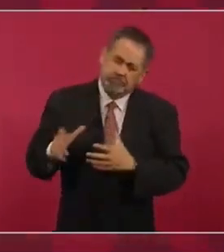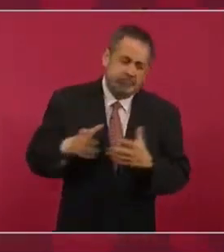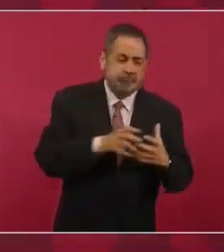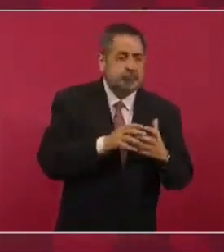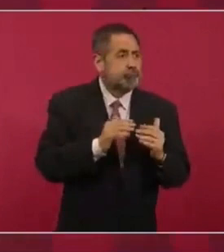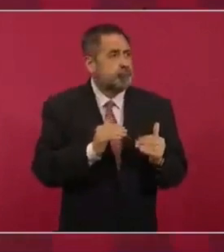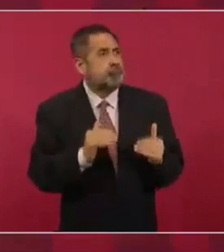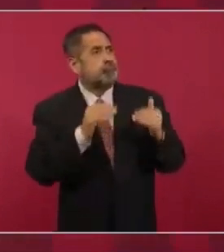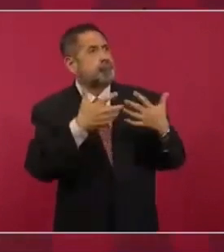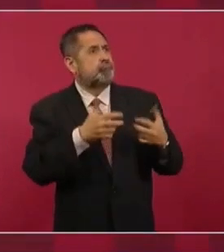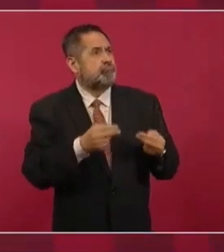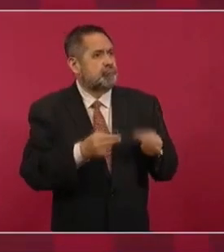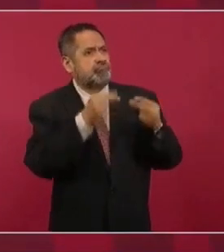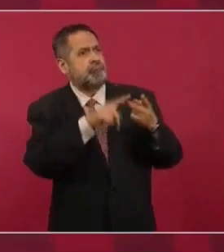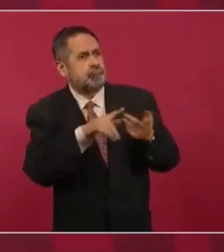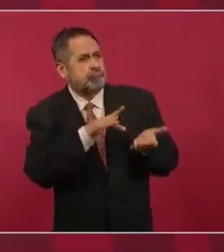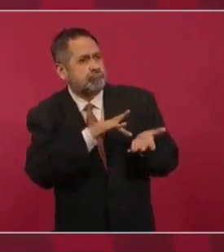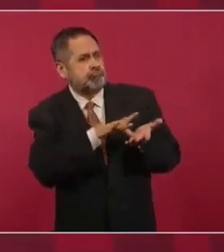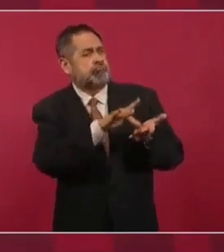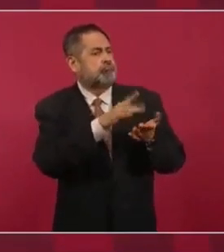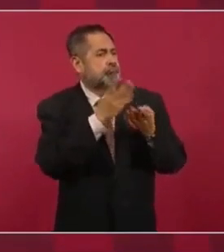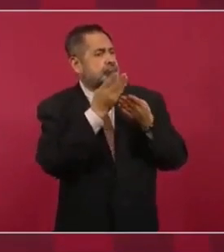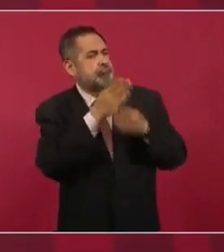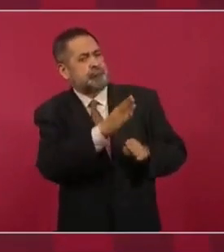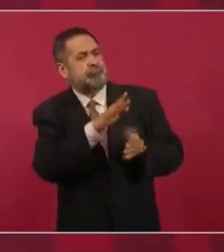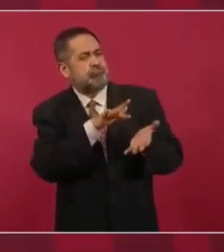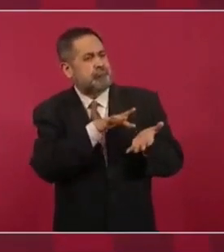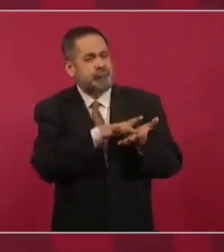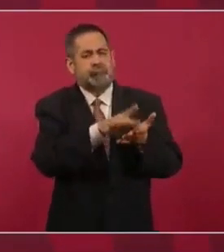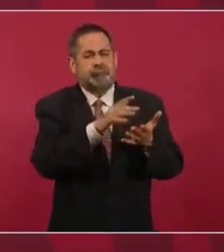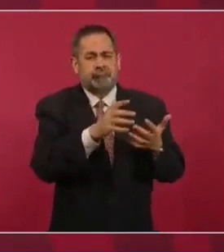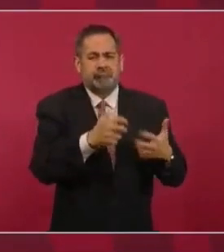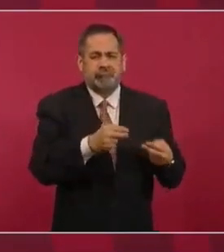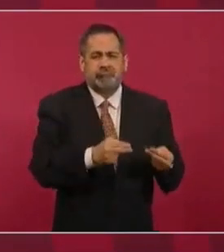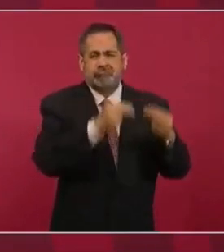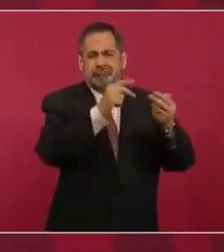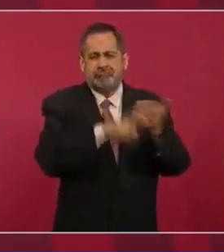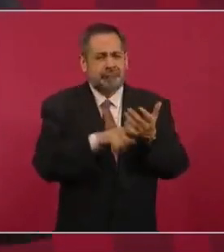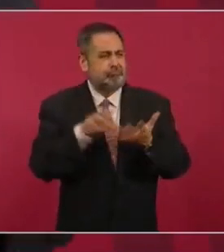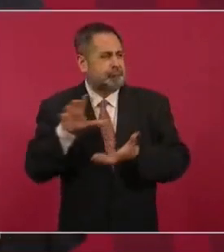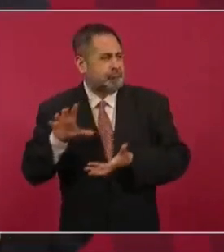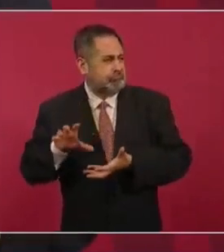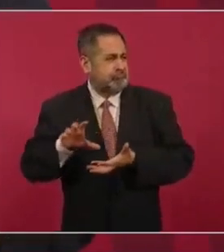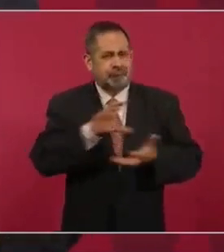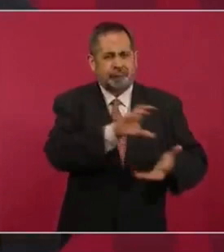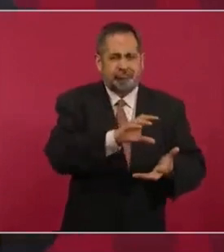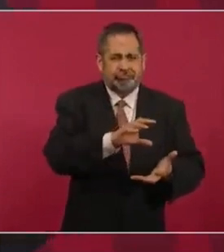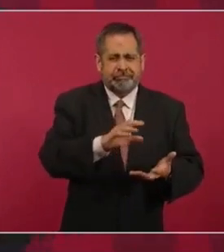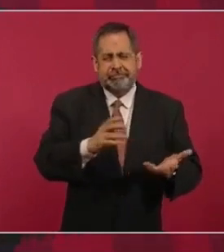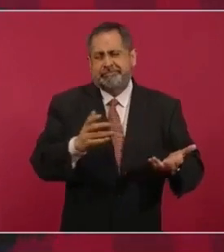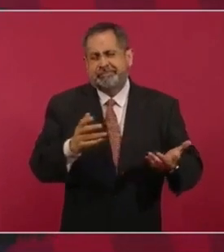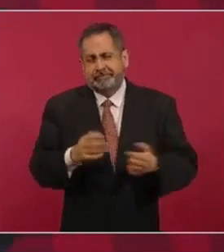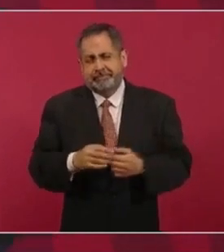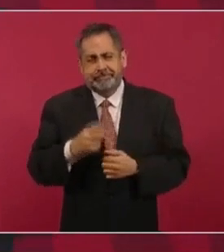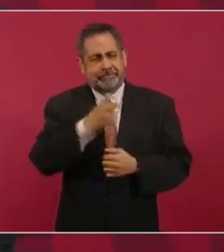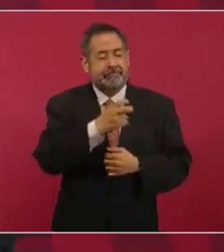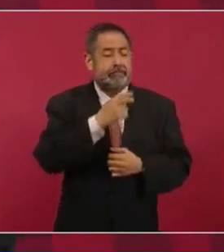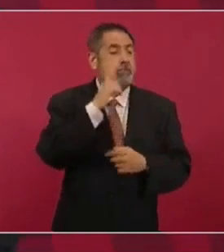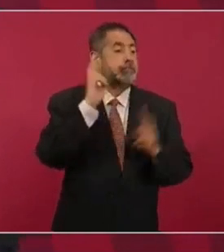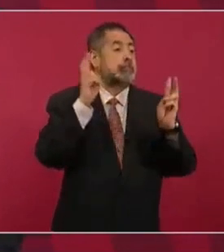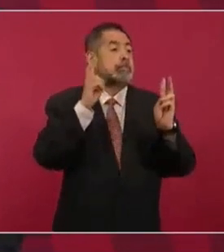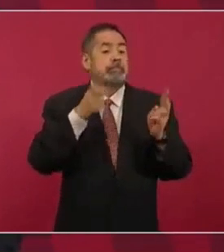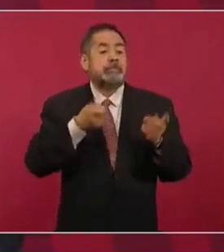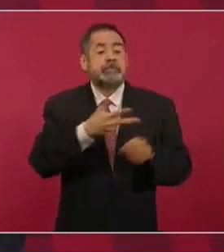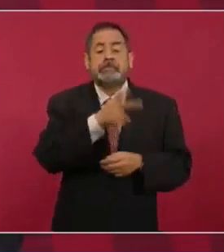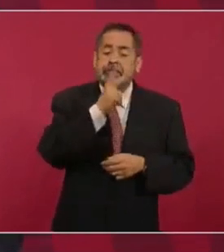apoyar a los bancos, hay que apoyar a las empresas, eso es fomento,